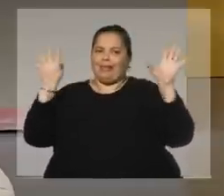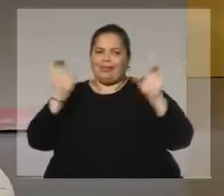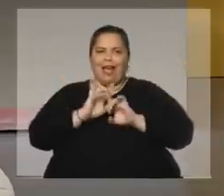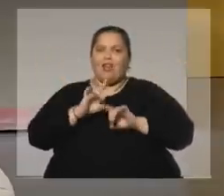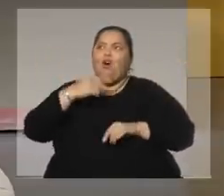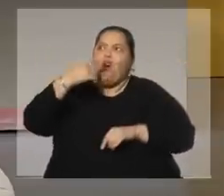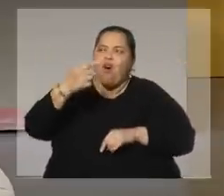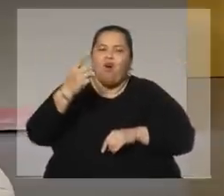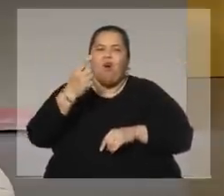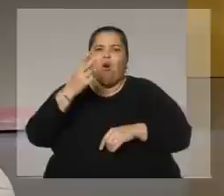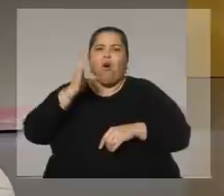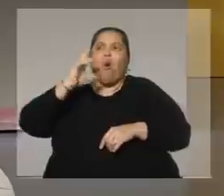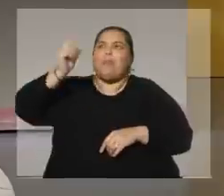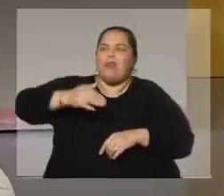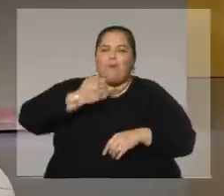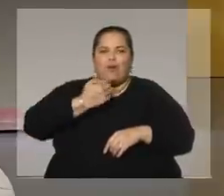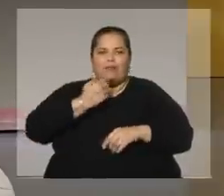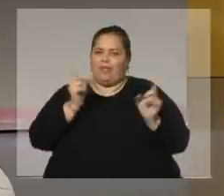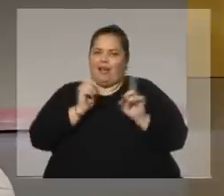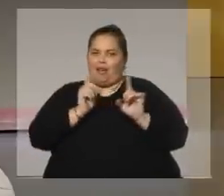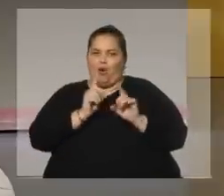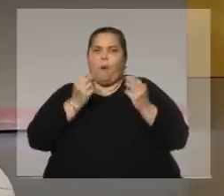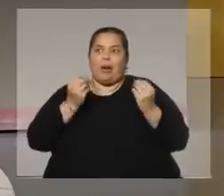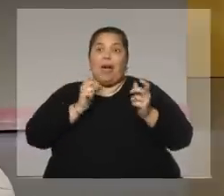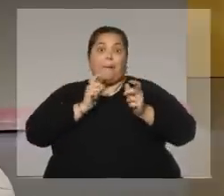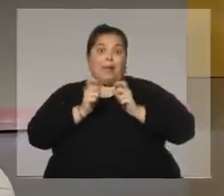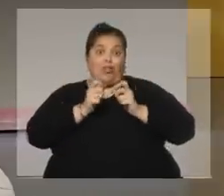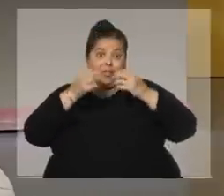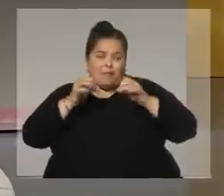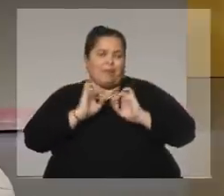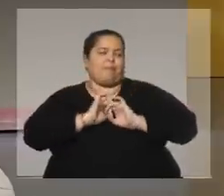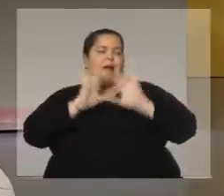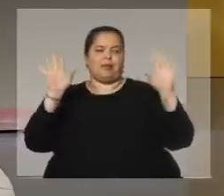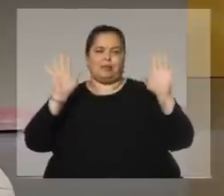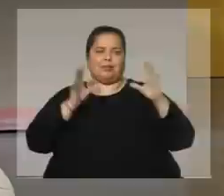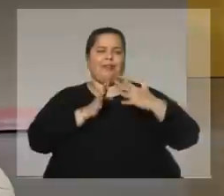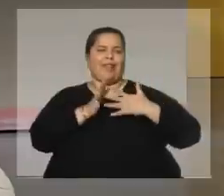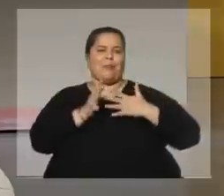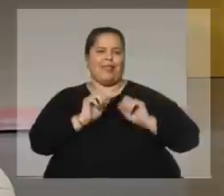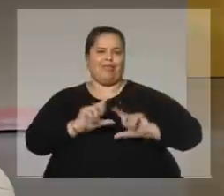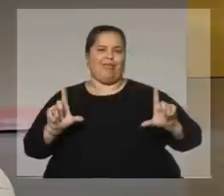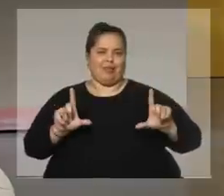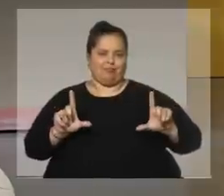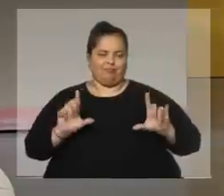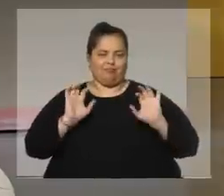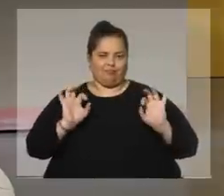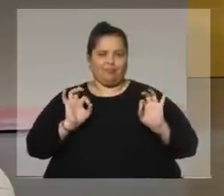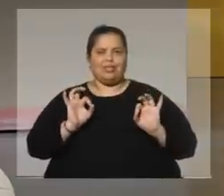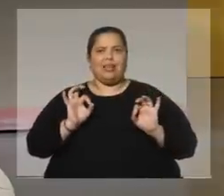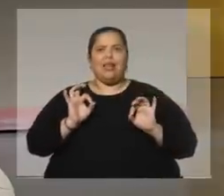pronunciamiento para poder de alguna forma ser el revulsivo que tiene que ser,